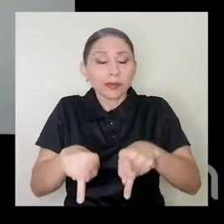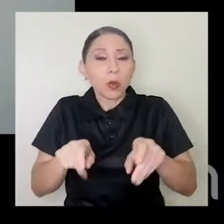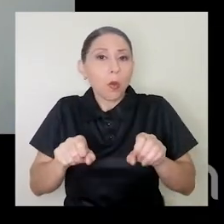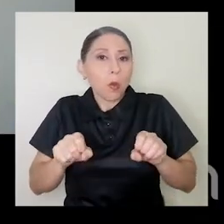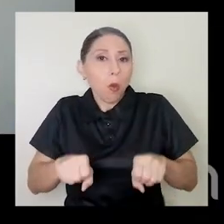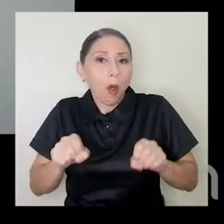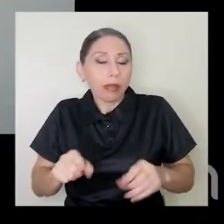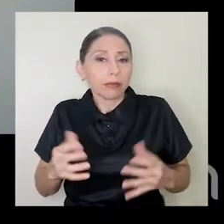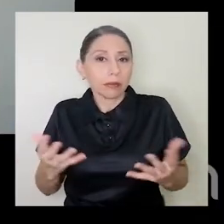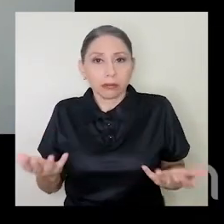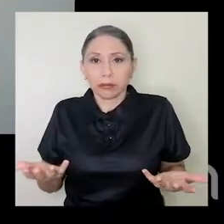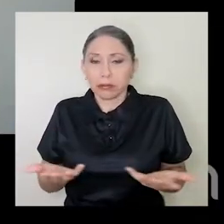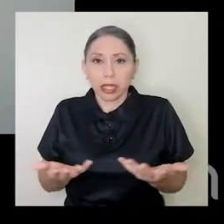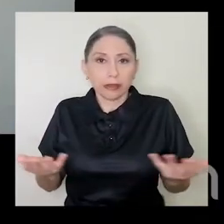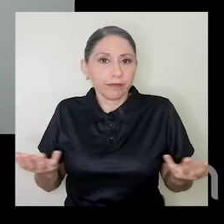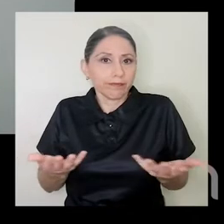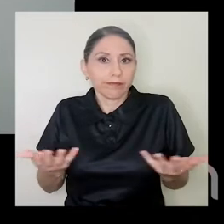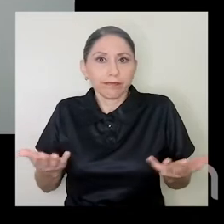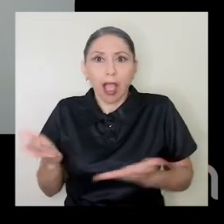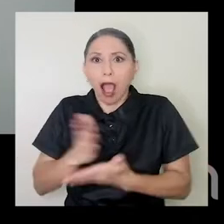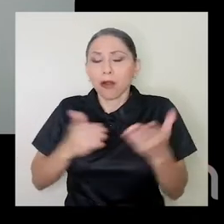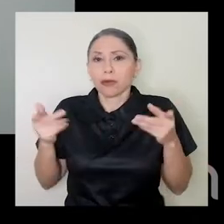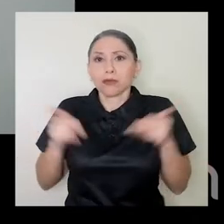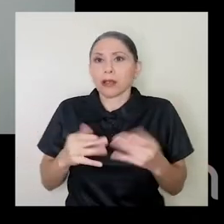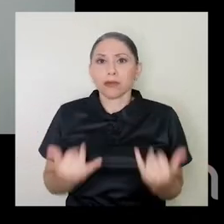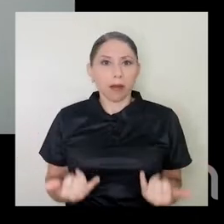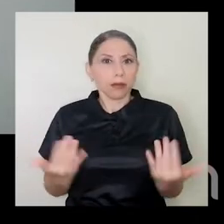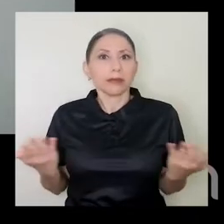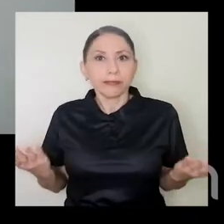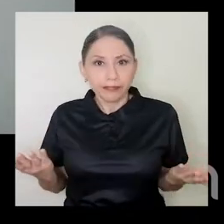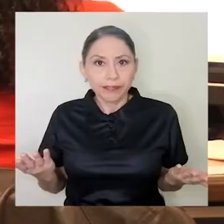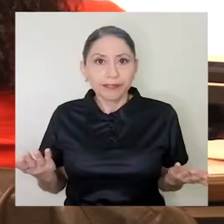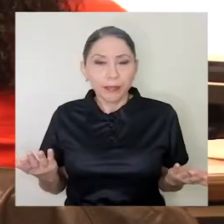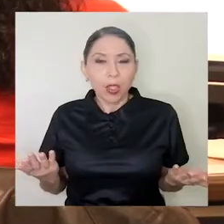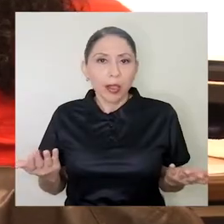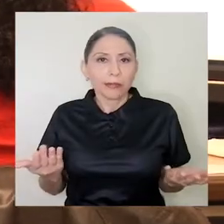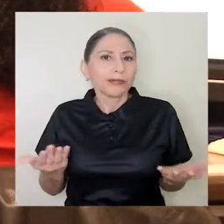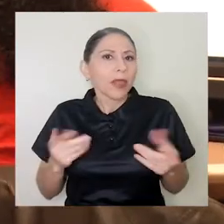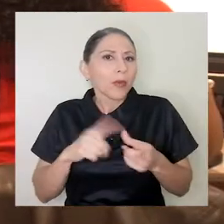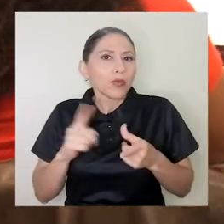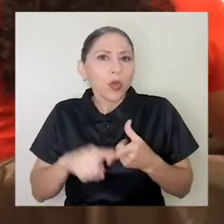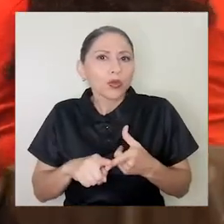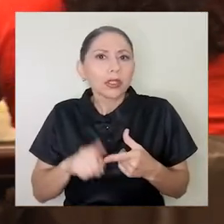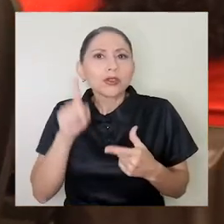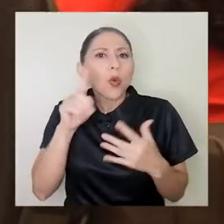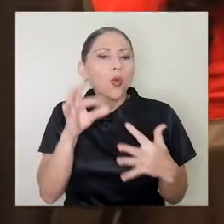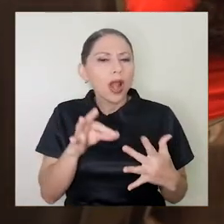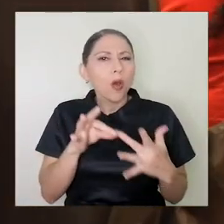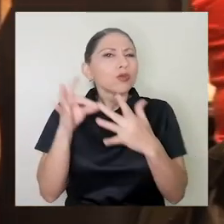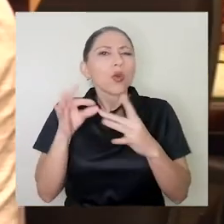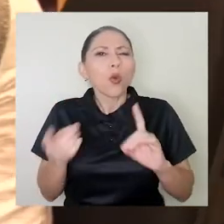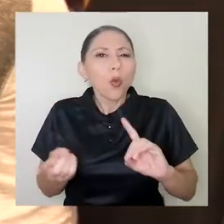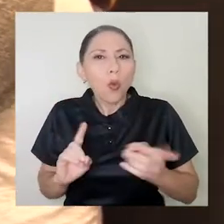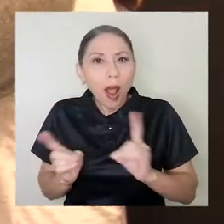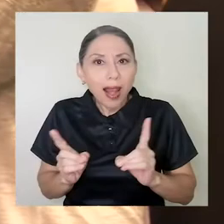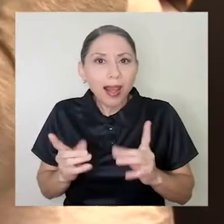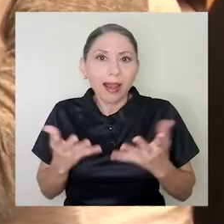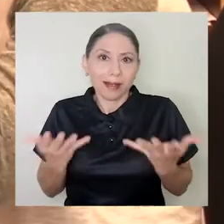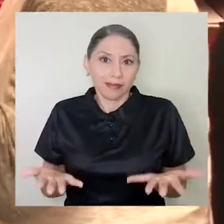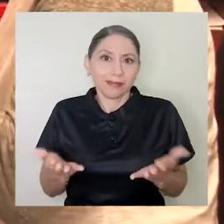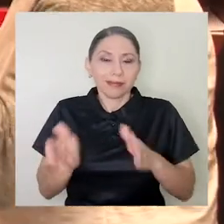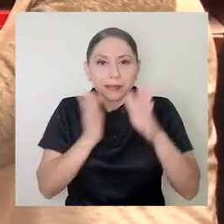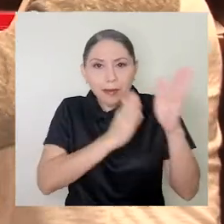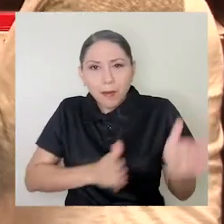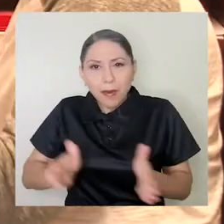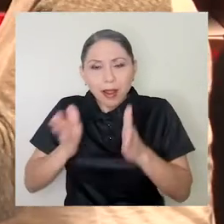inmediatos inclusive. Entonces, ¿cuál es una de esas opciones? Es precisamente el